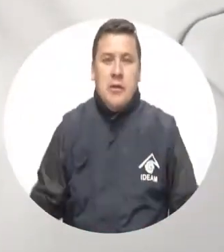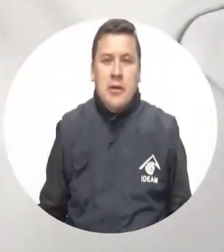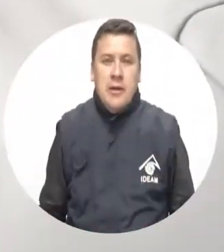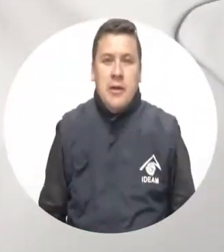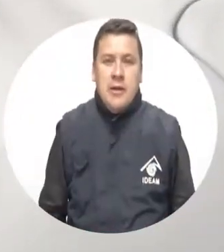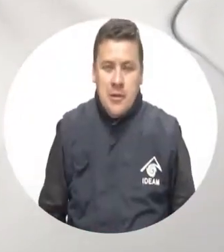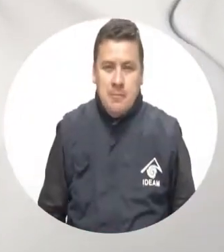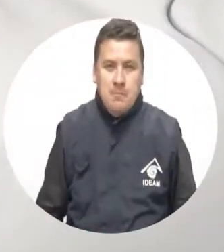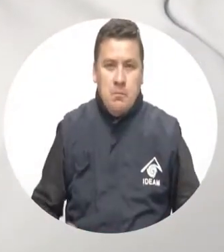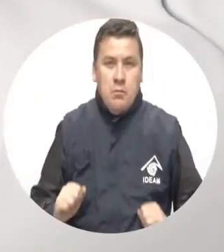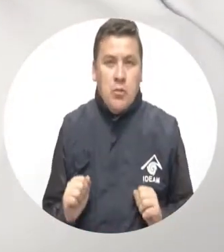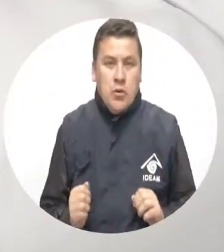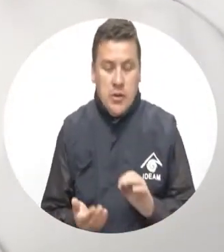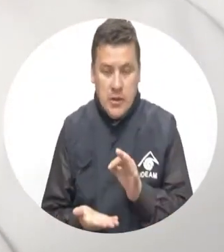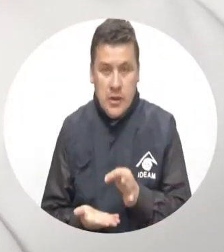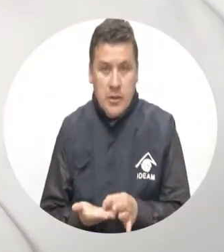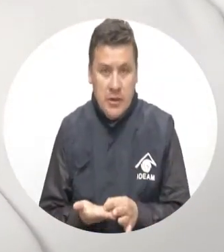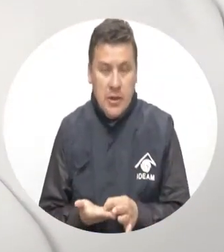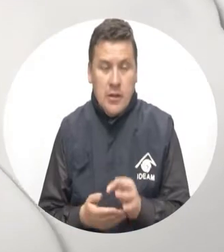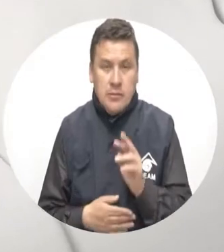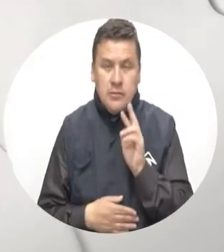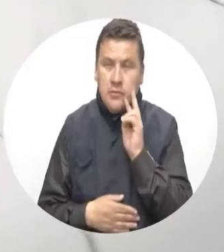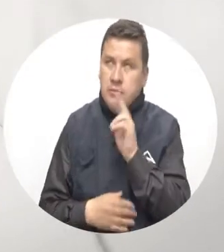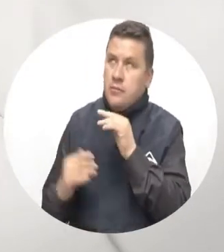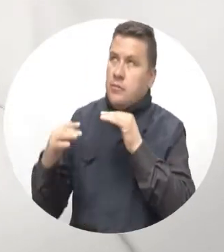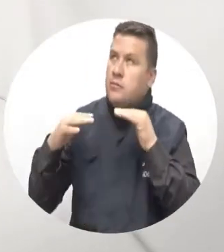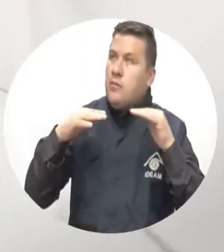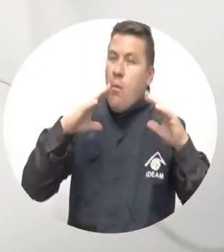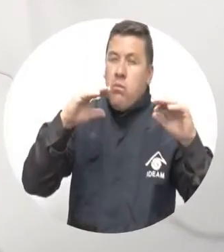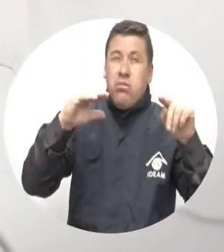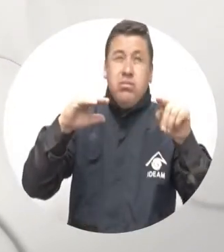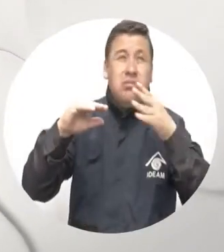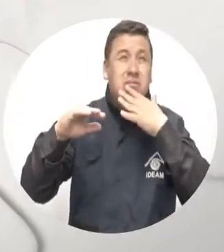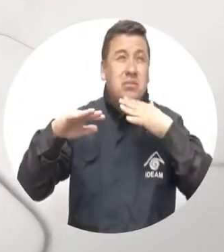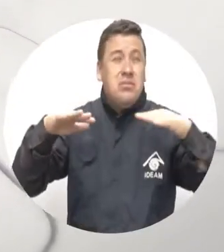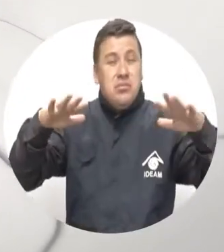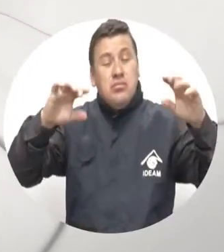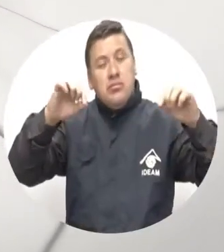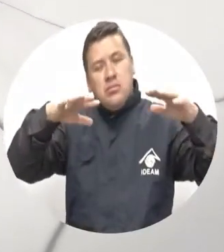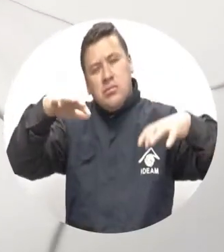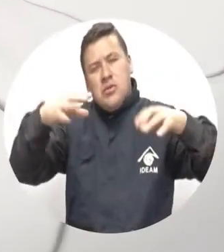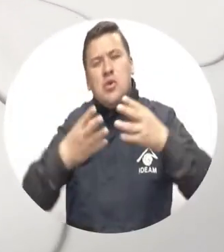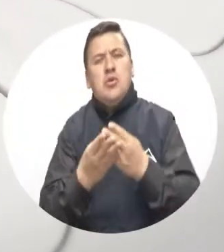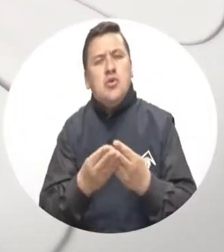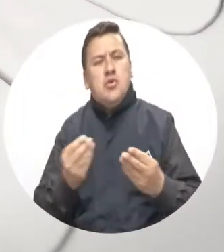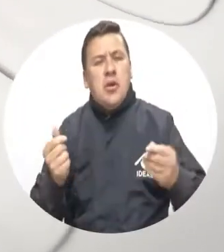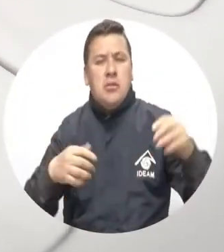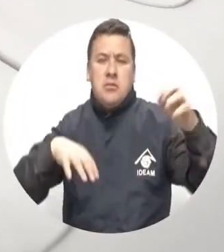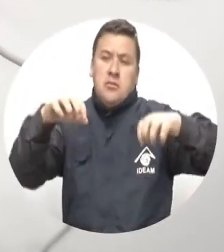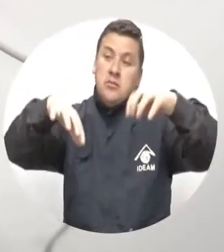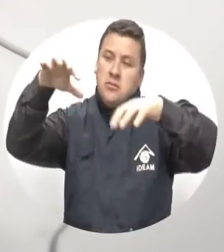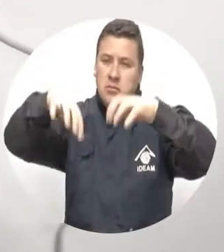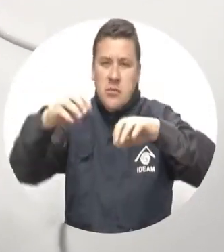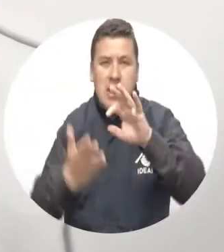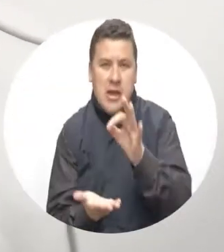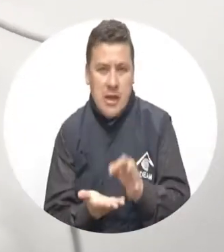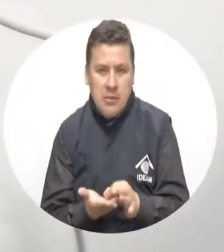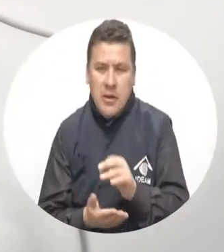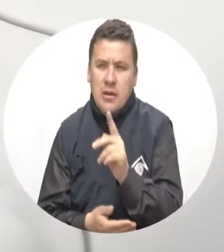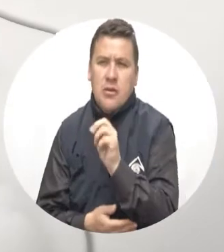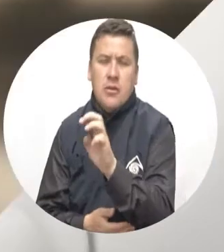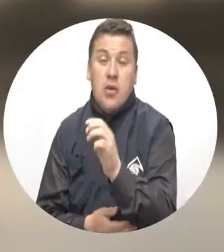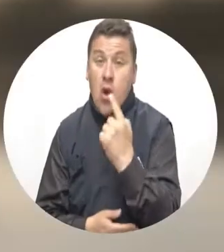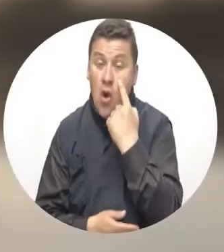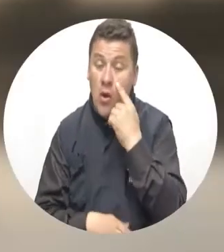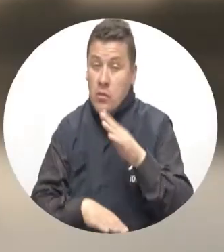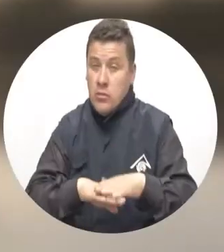Bogotá y su sabana despertan con cielos cerrados y nubosos. Habrá lluvias leves sobre el oriente de la capital. Mucha